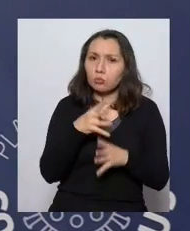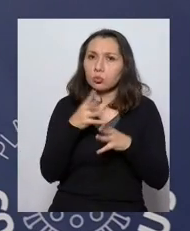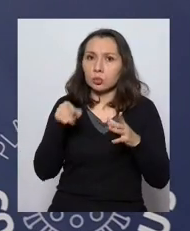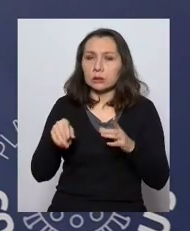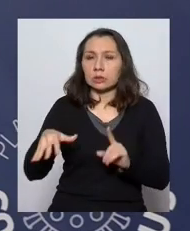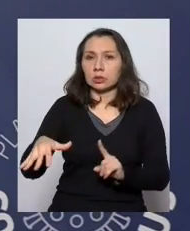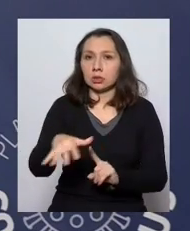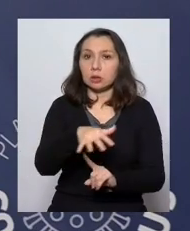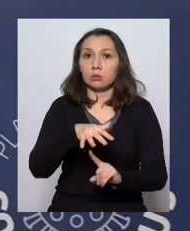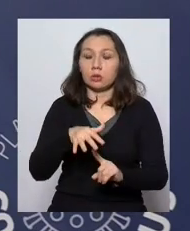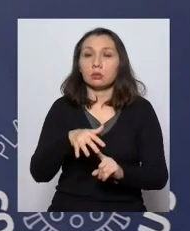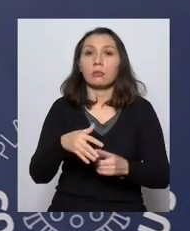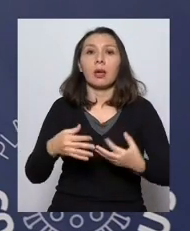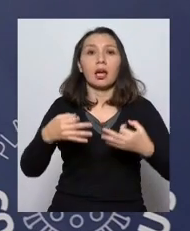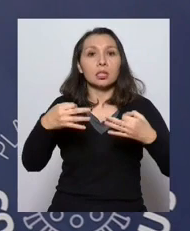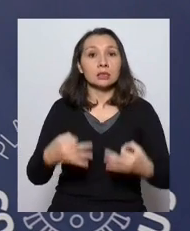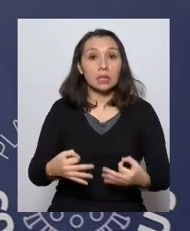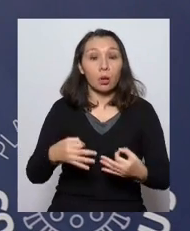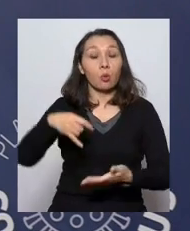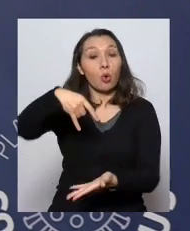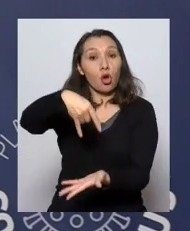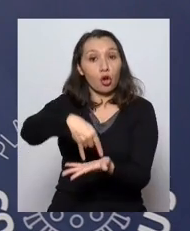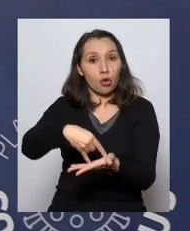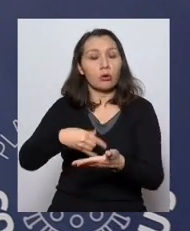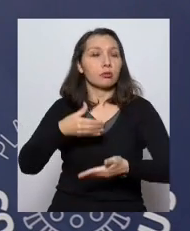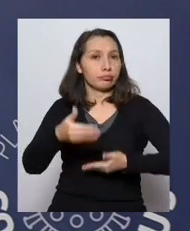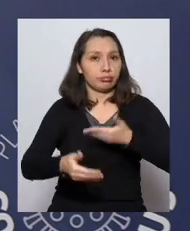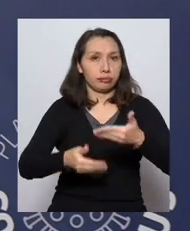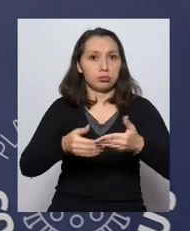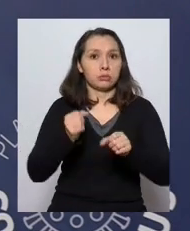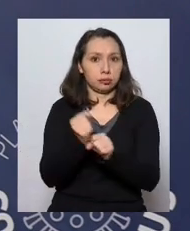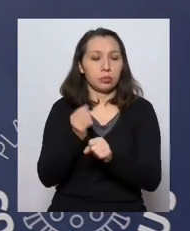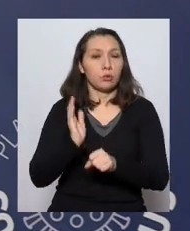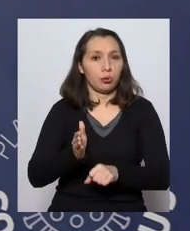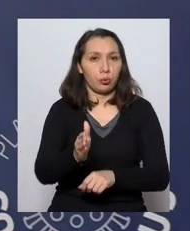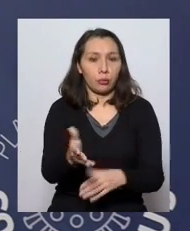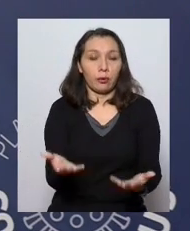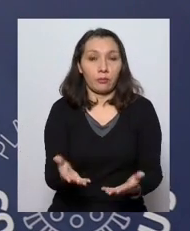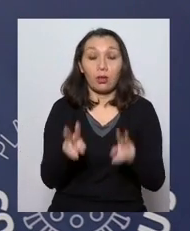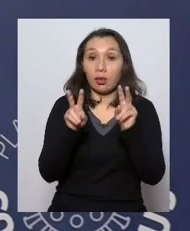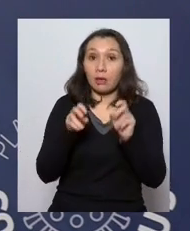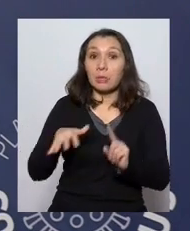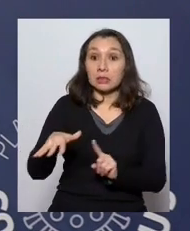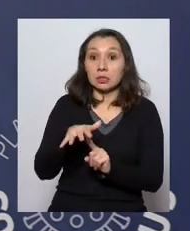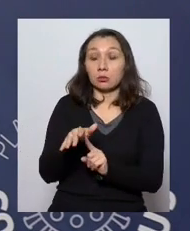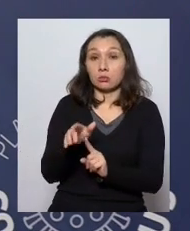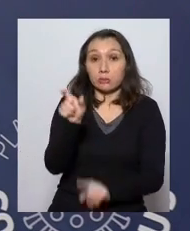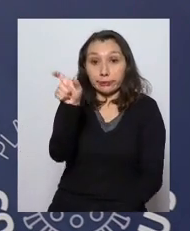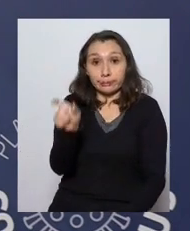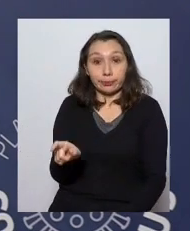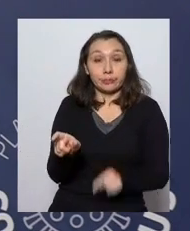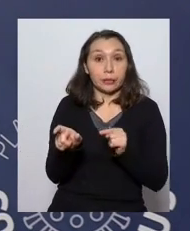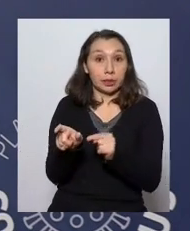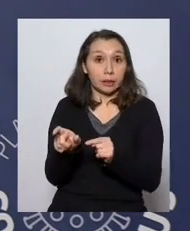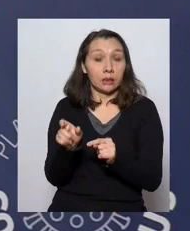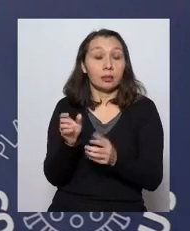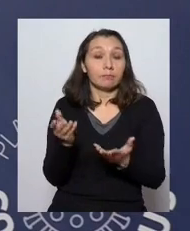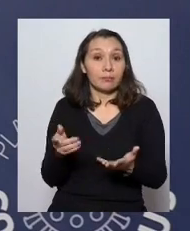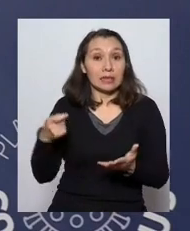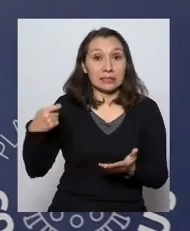esta situación para asegurar que el congreso pueda seguir funcionando con respecto a la situación personal de